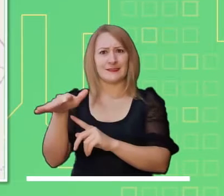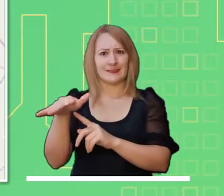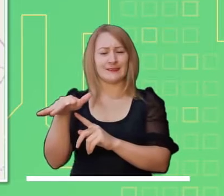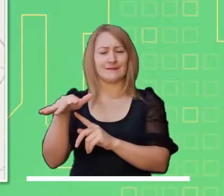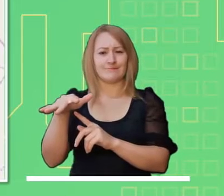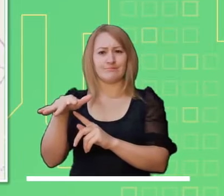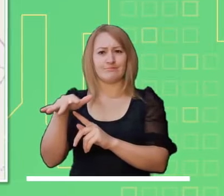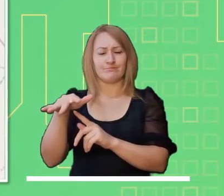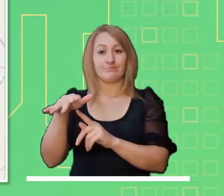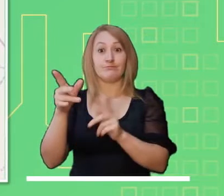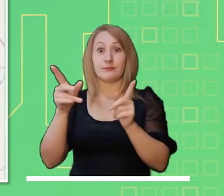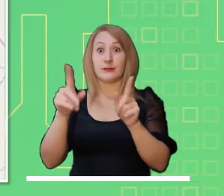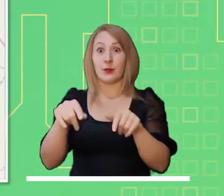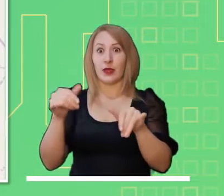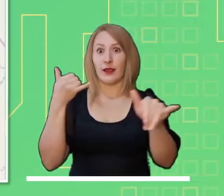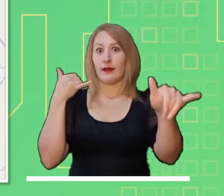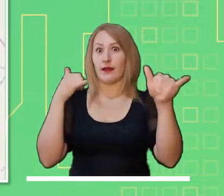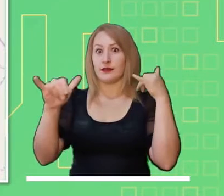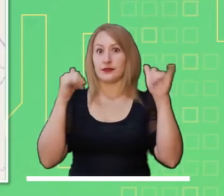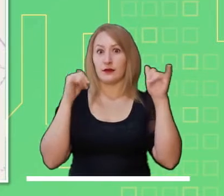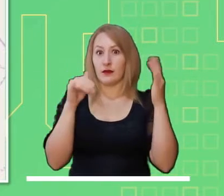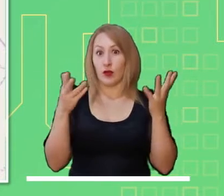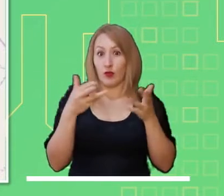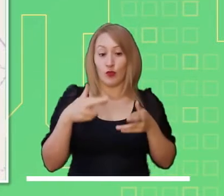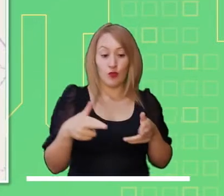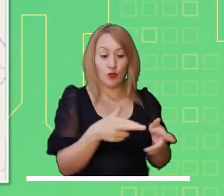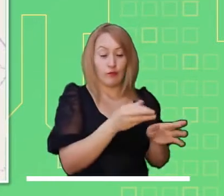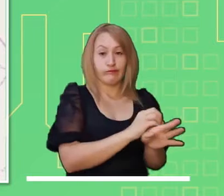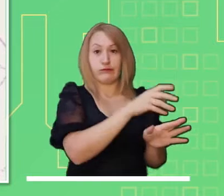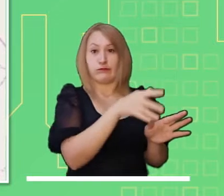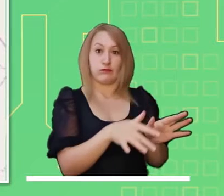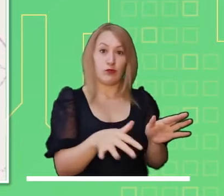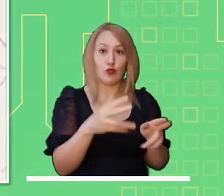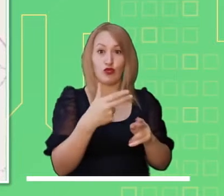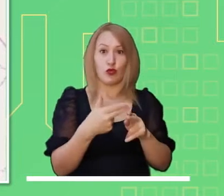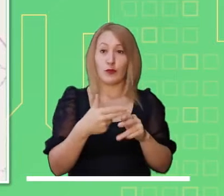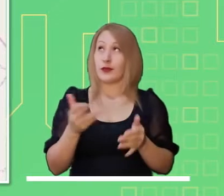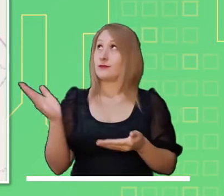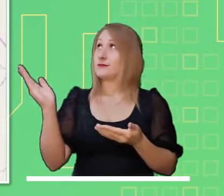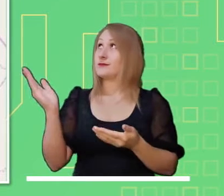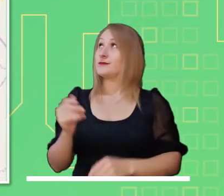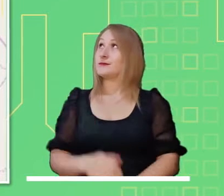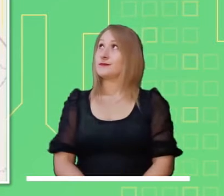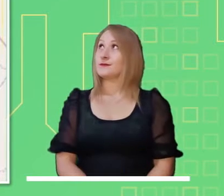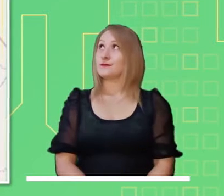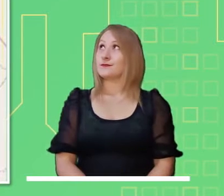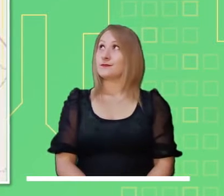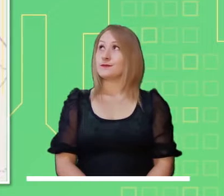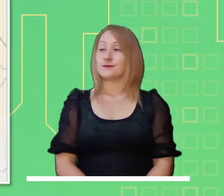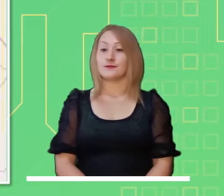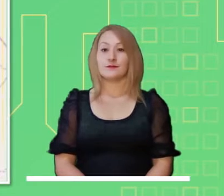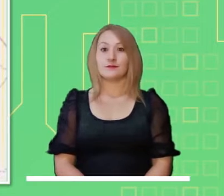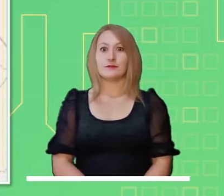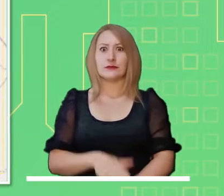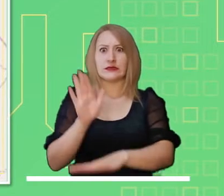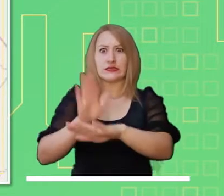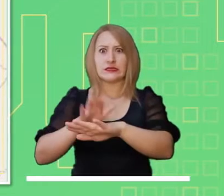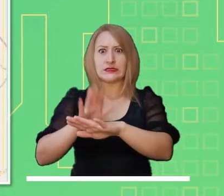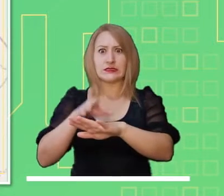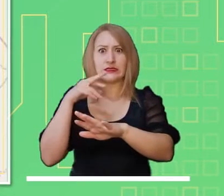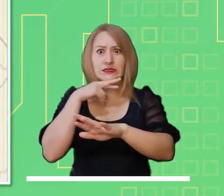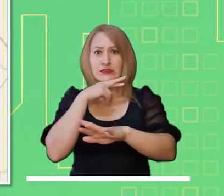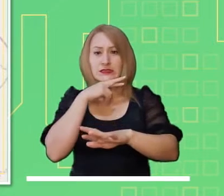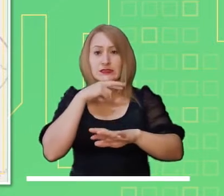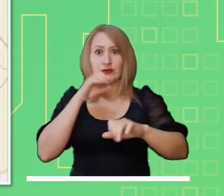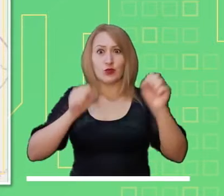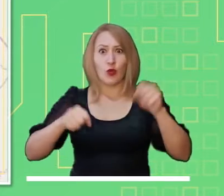Antioquia. Las crecientes afectaron a 300 familias en el municipio de Nechí. Por otro lado, Casanare reporta desbordamiento del río Túa a